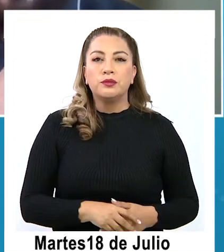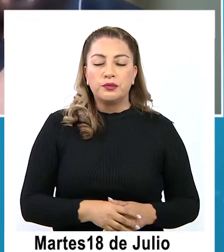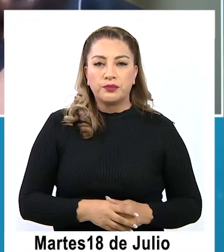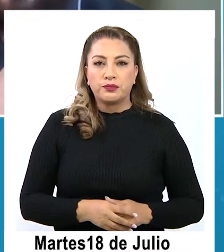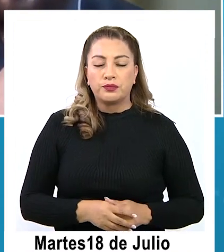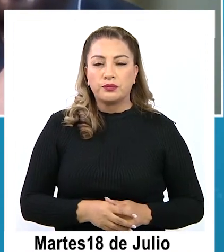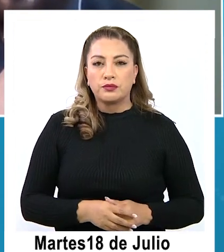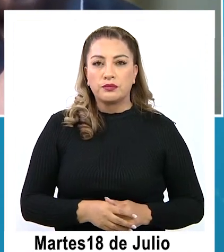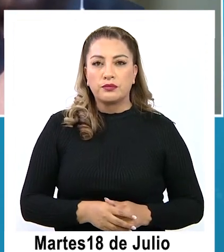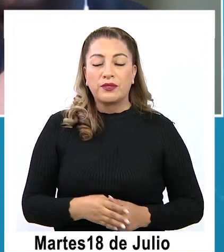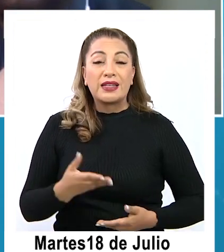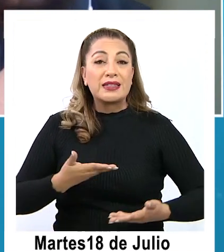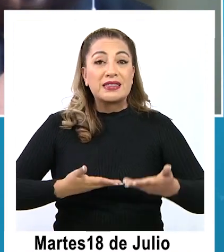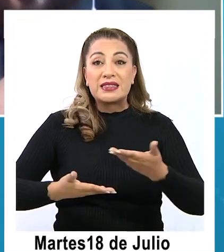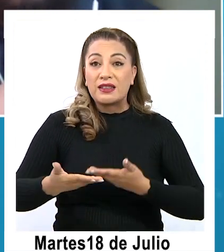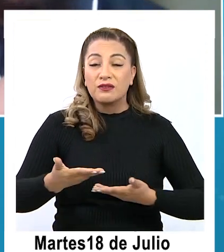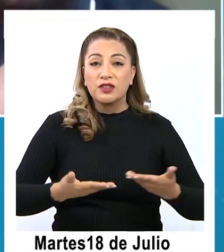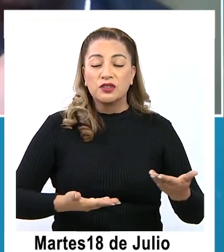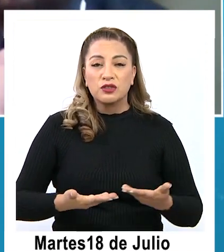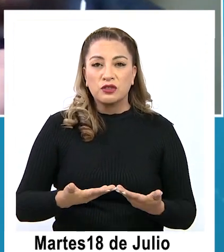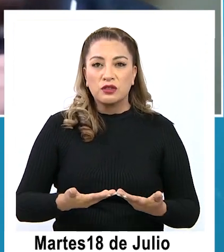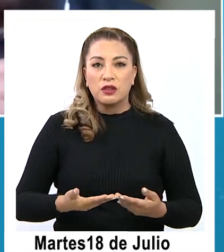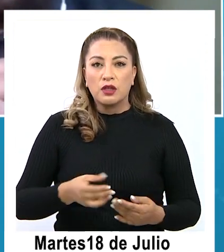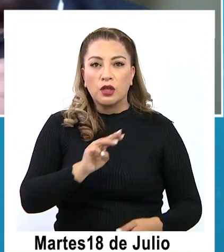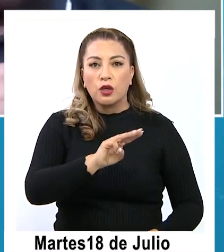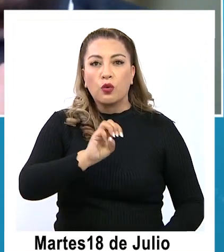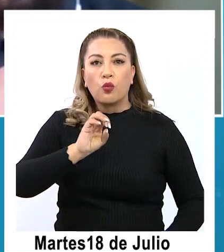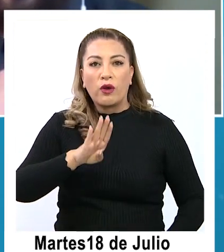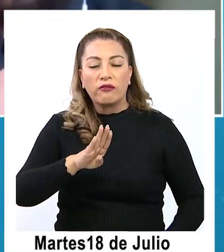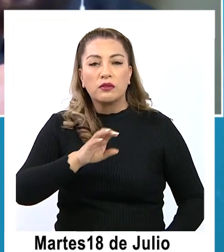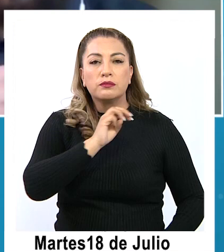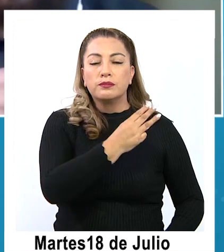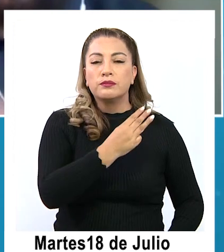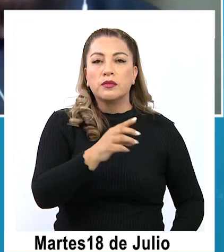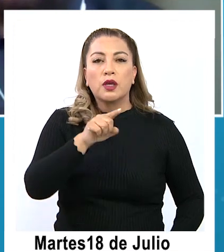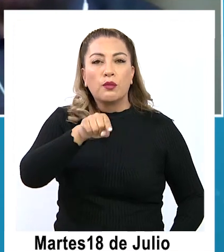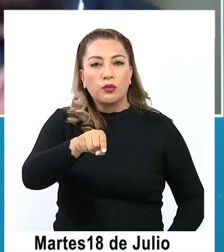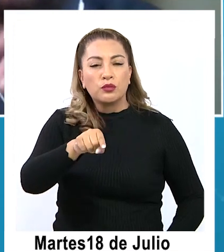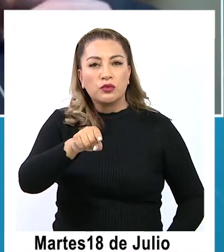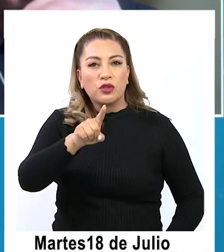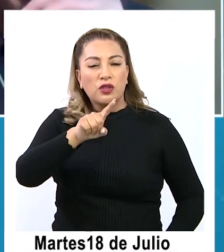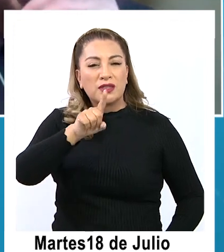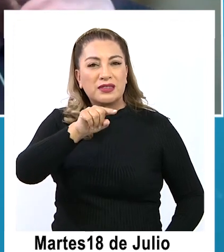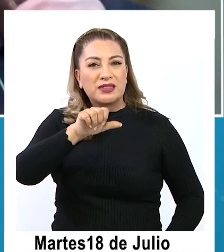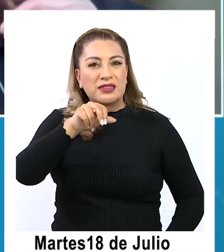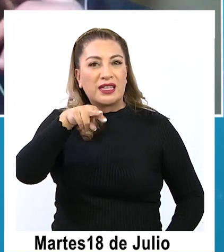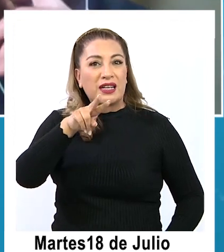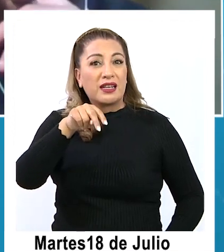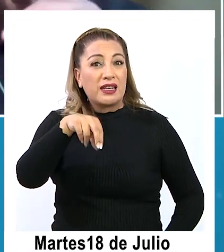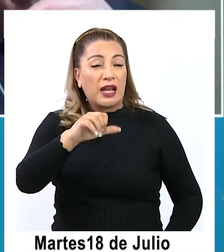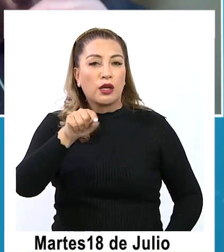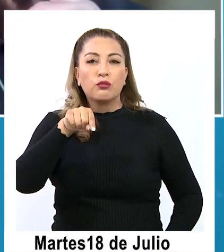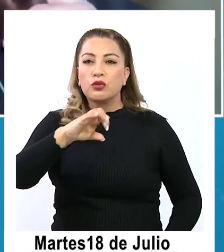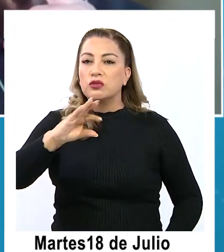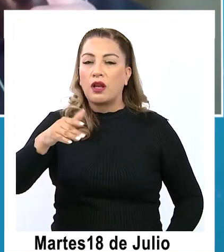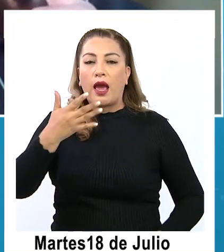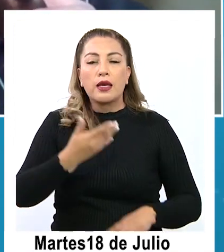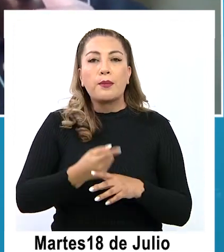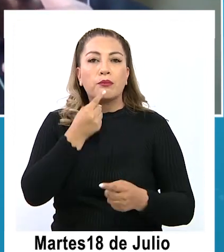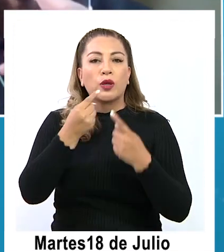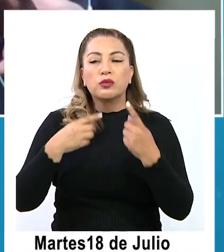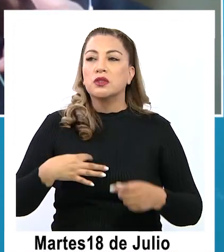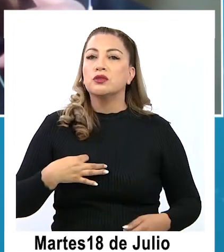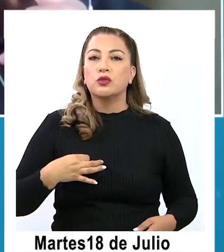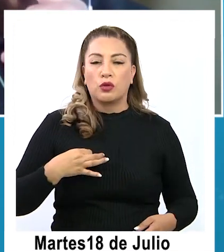Nuestro servicio dispuso en la página web triple W punto CERNAC punto CL una consulta ciudadana sobre